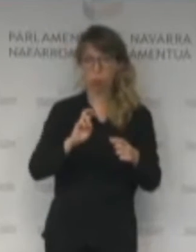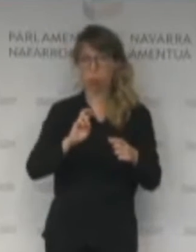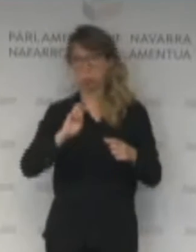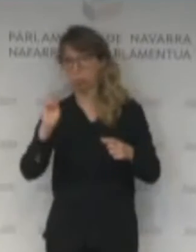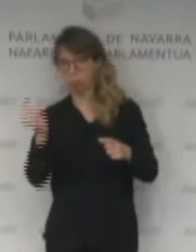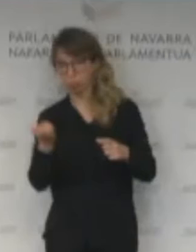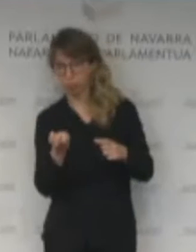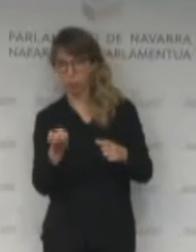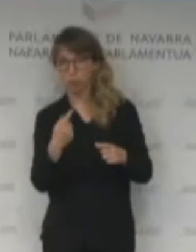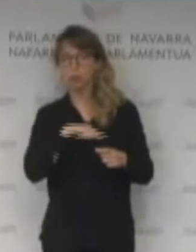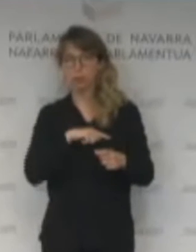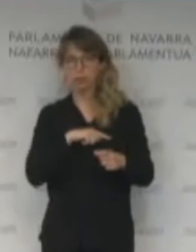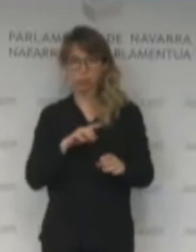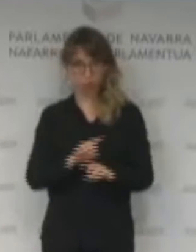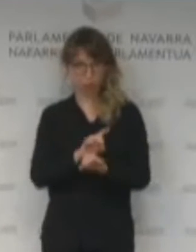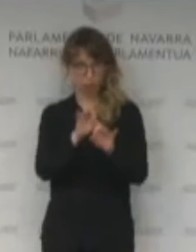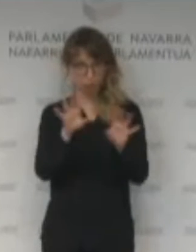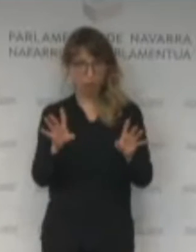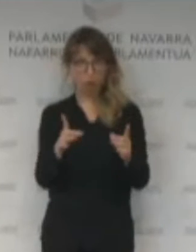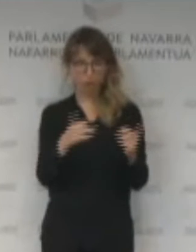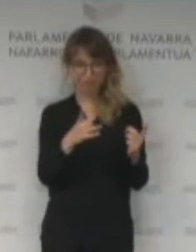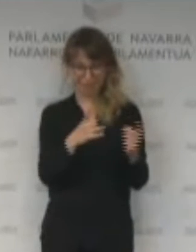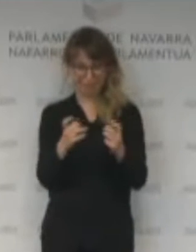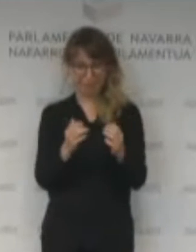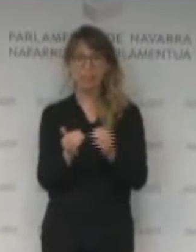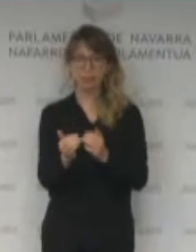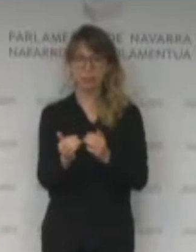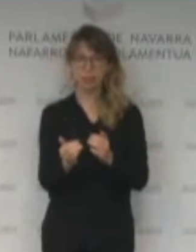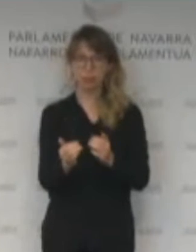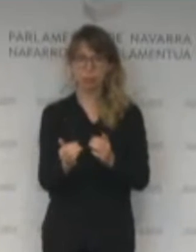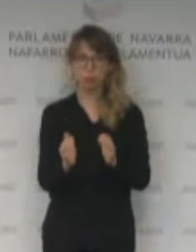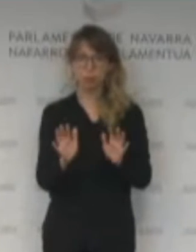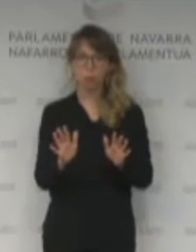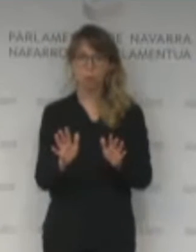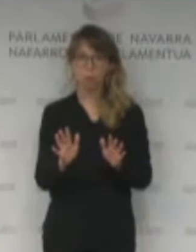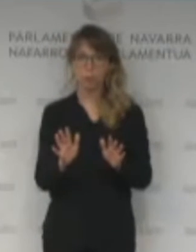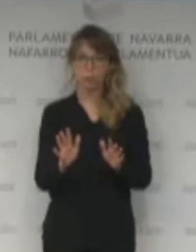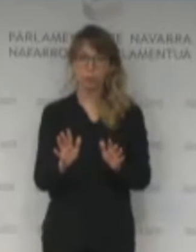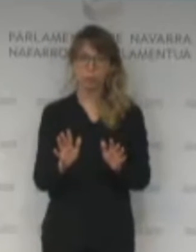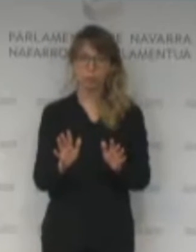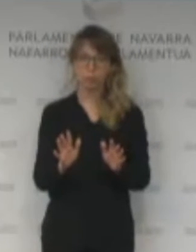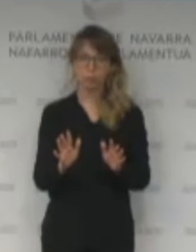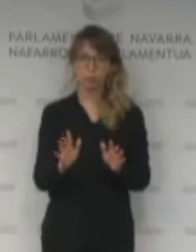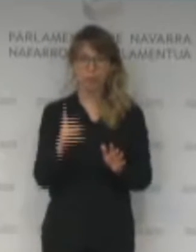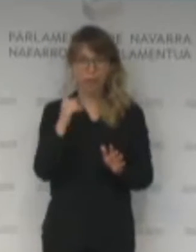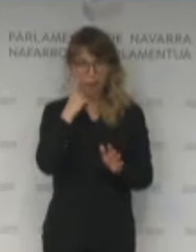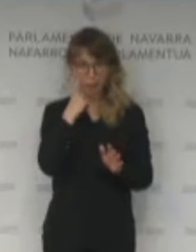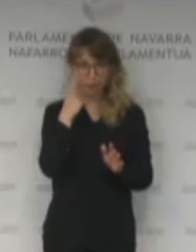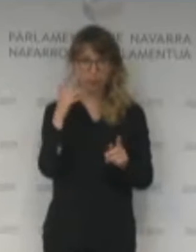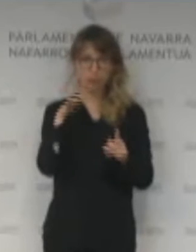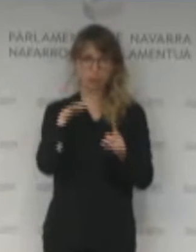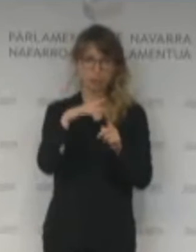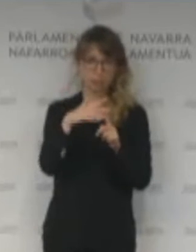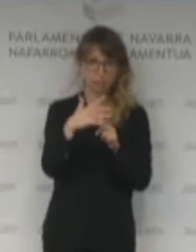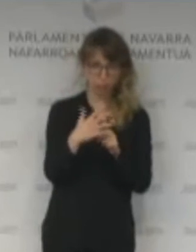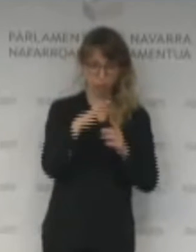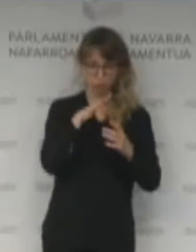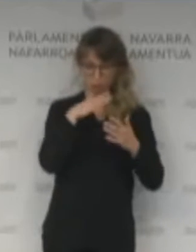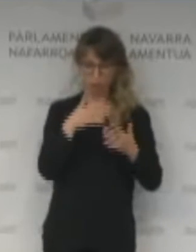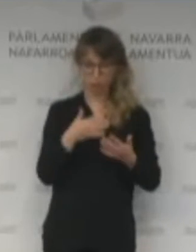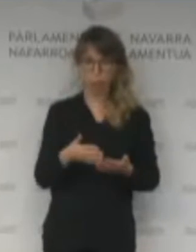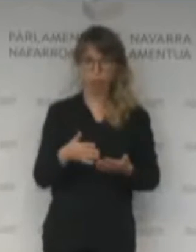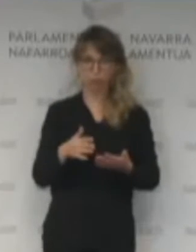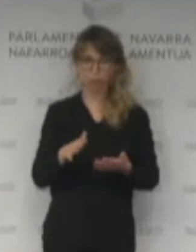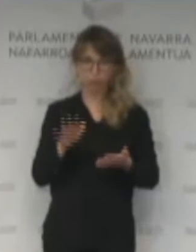Evidentemente sabemos que va a hacer falta, pero desconociendo cómo se va a relajar el marco en el que nos estamos moviendo,